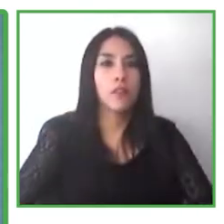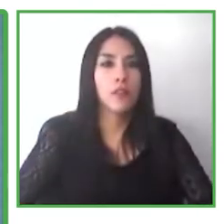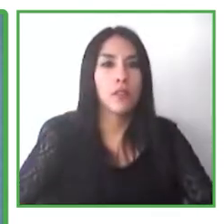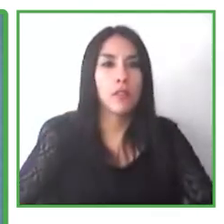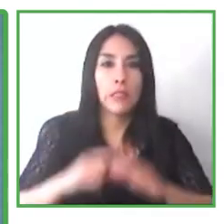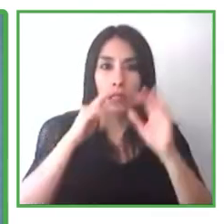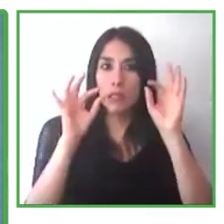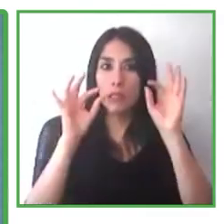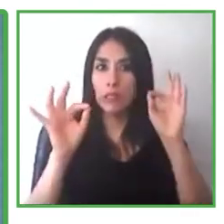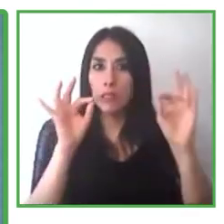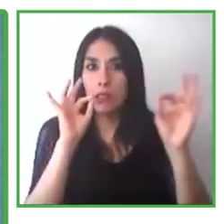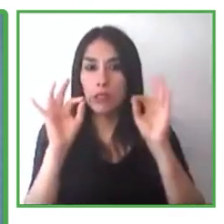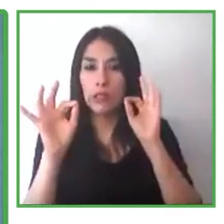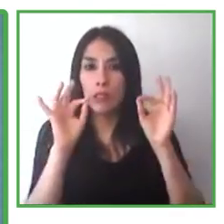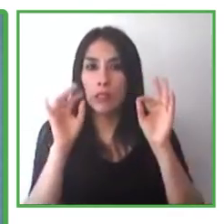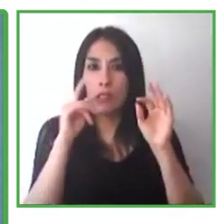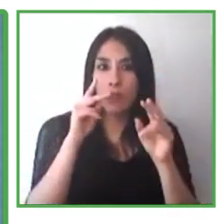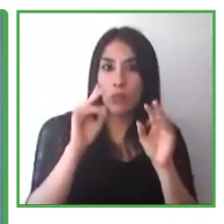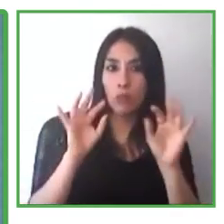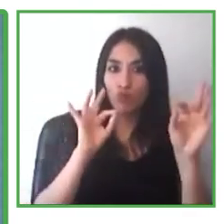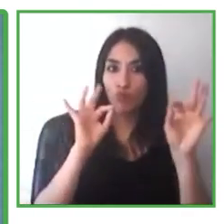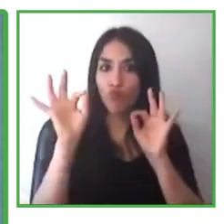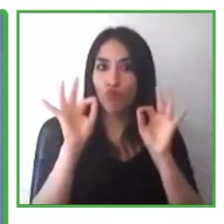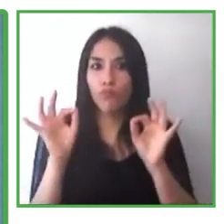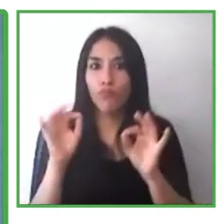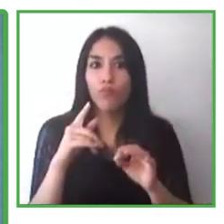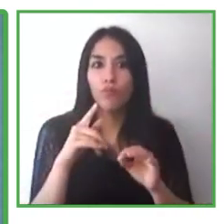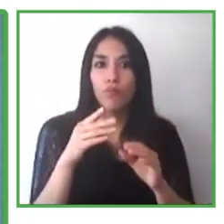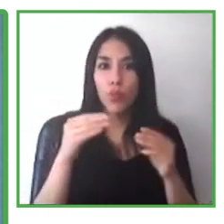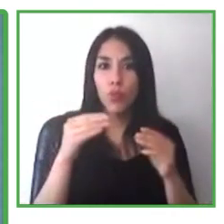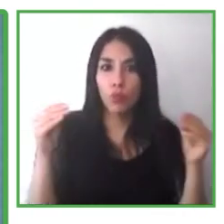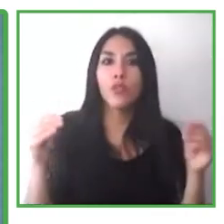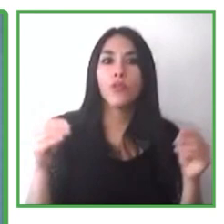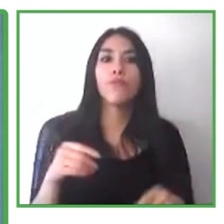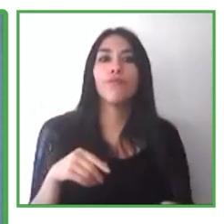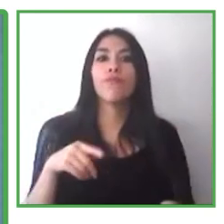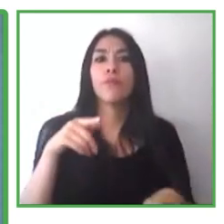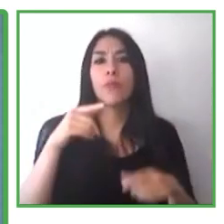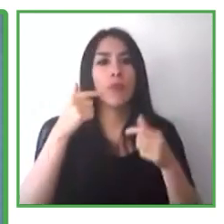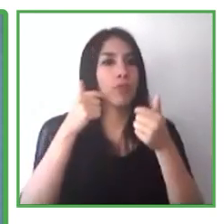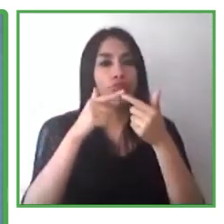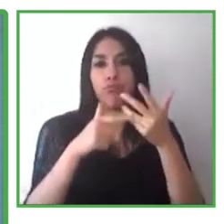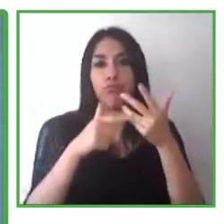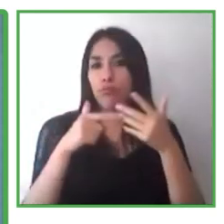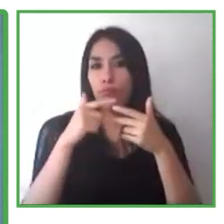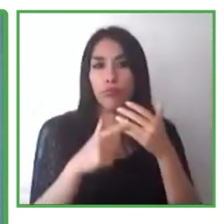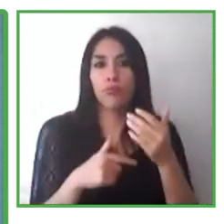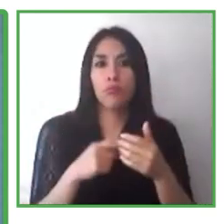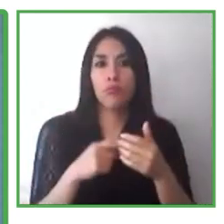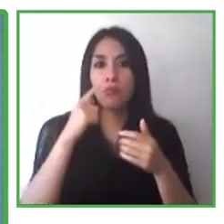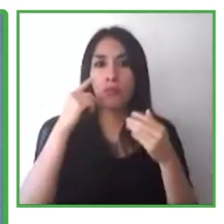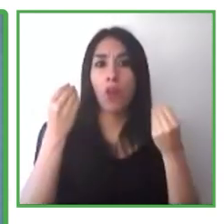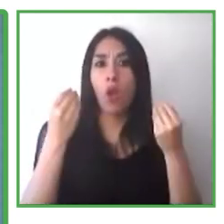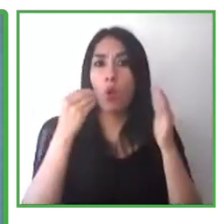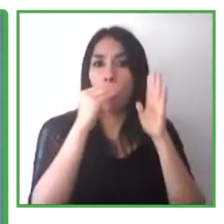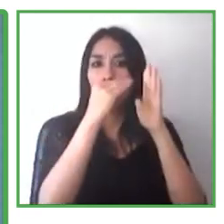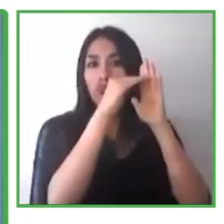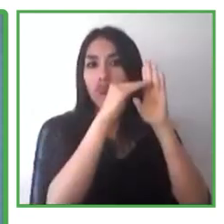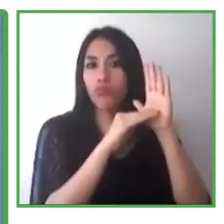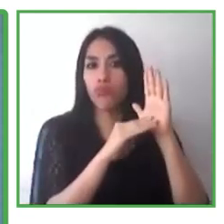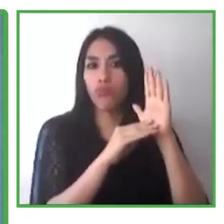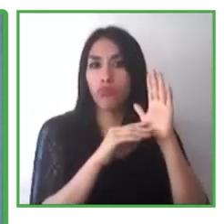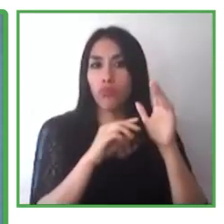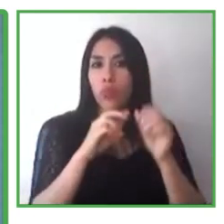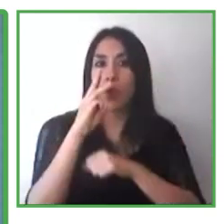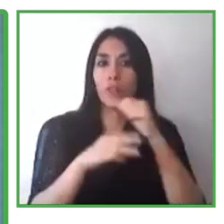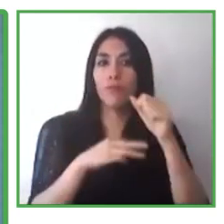son actividades relacionadas a datos. Y recientemente comenzamos una cooperación, una alianza, más